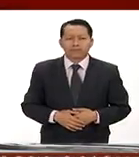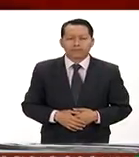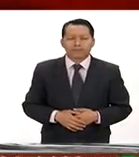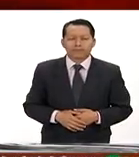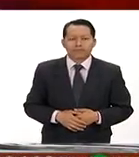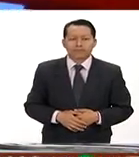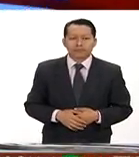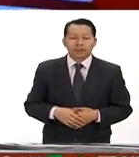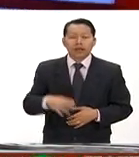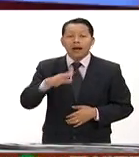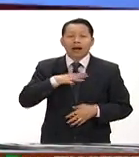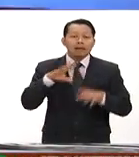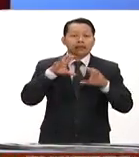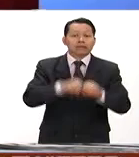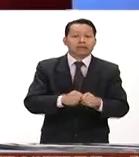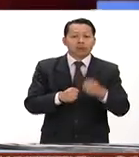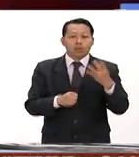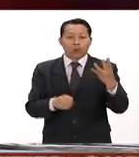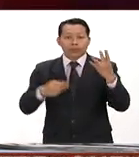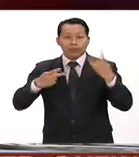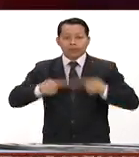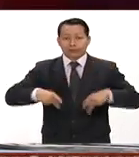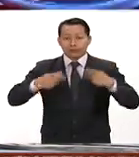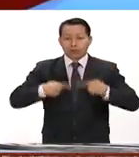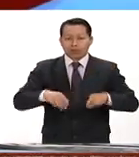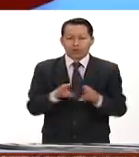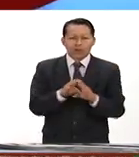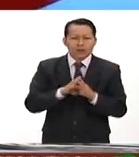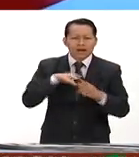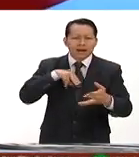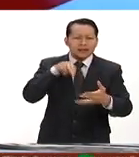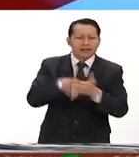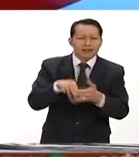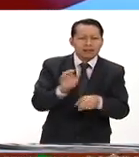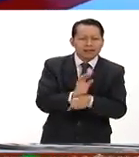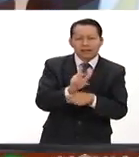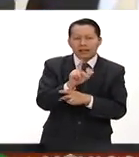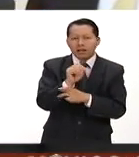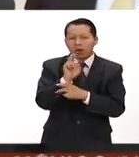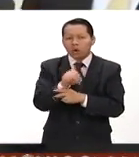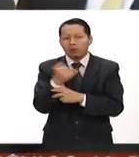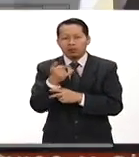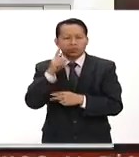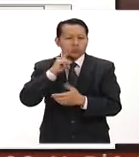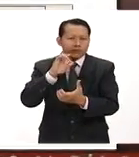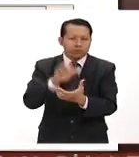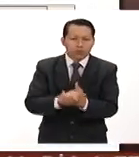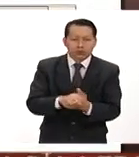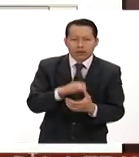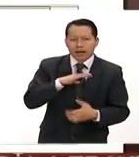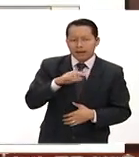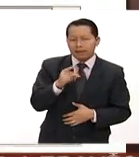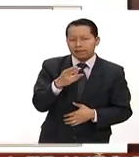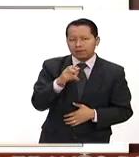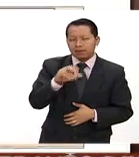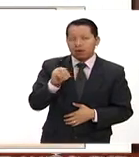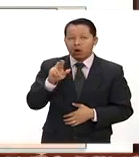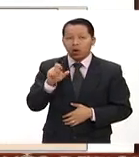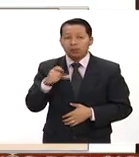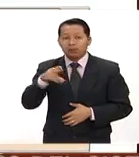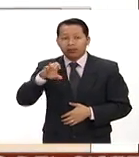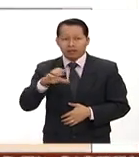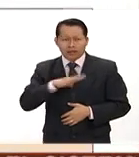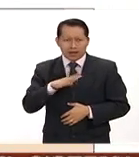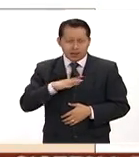Fueron detenidas cuatro personas relacionadas con el asesinato del cineasta León Cerment y su esposa Adriana Rosique. El